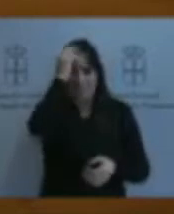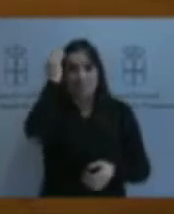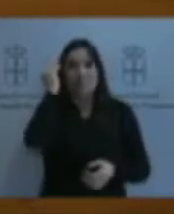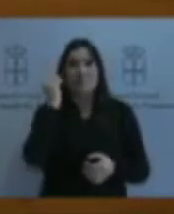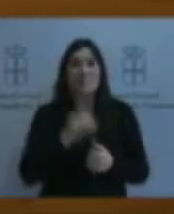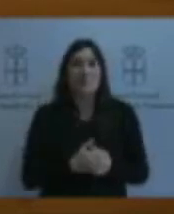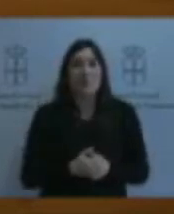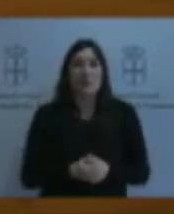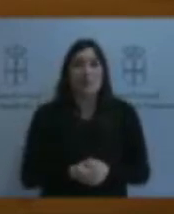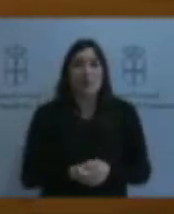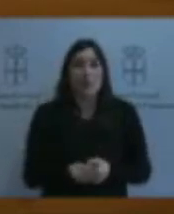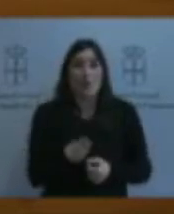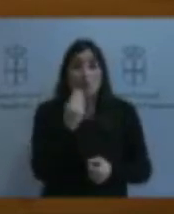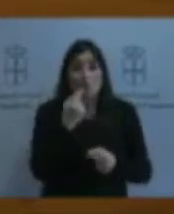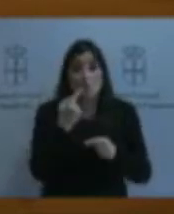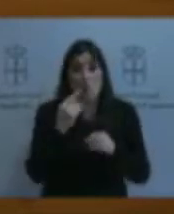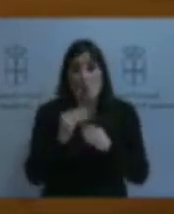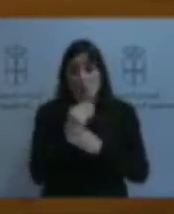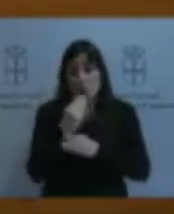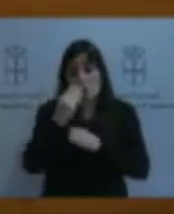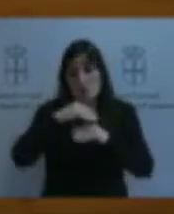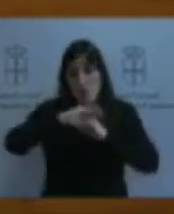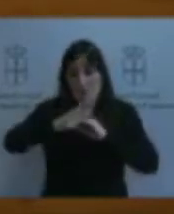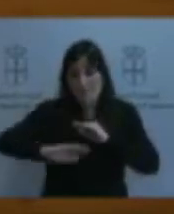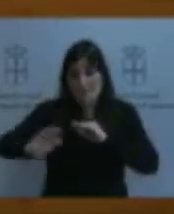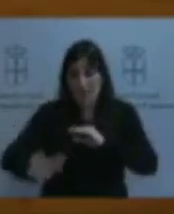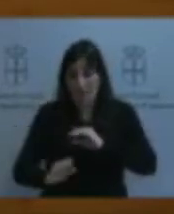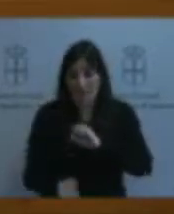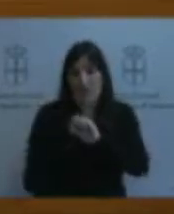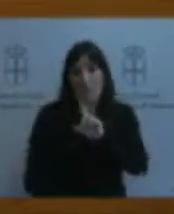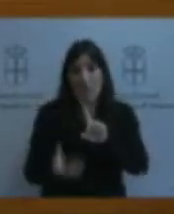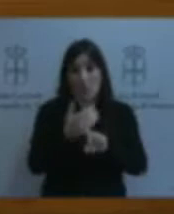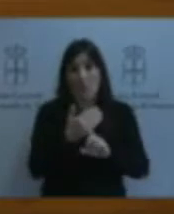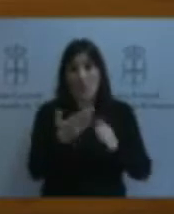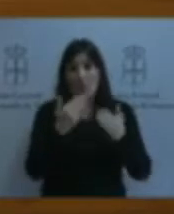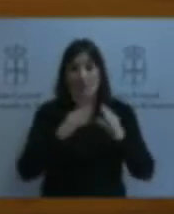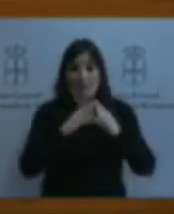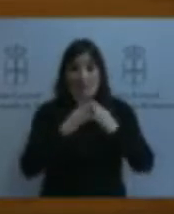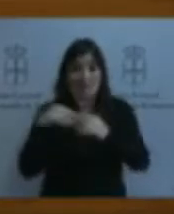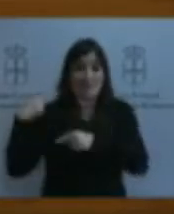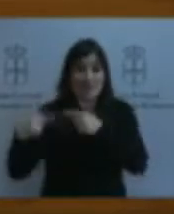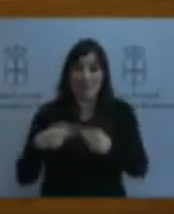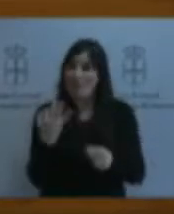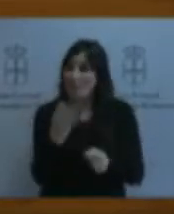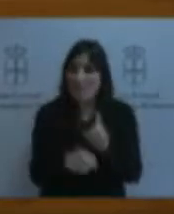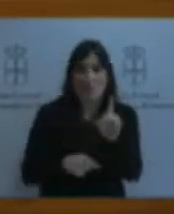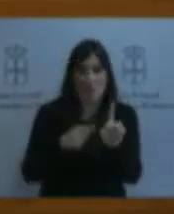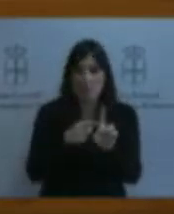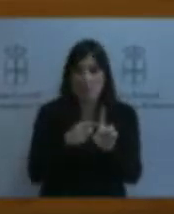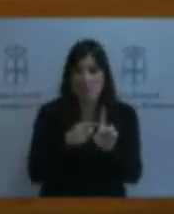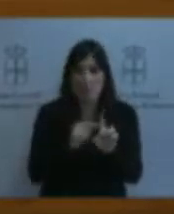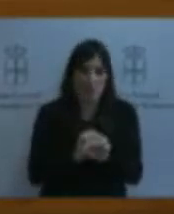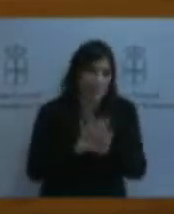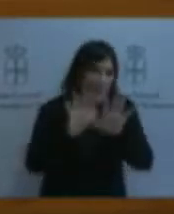procedentes de las embarcaciones artesanales asturianas debe de ser un objetivo claramente apoyado por el Gobierno. Se